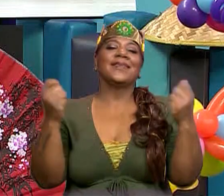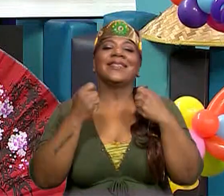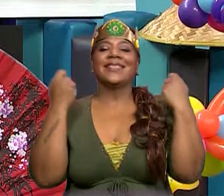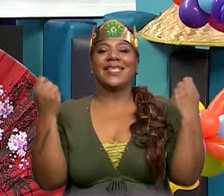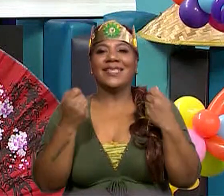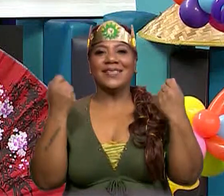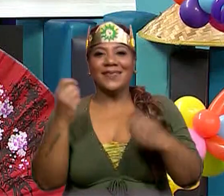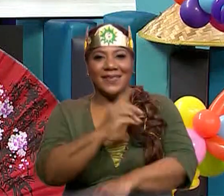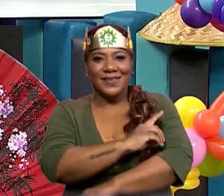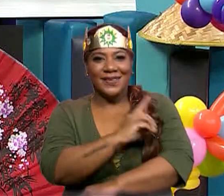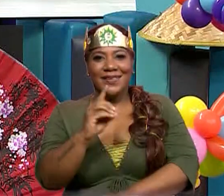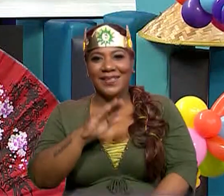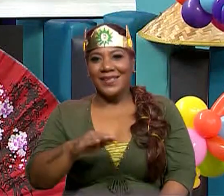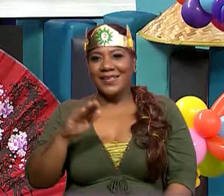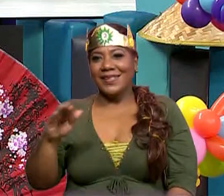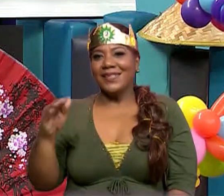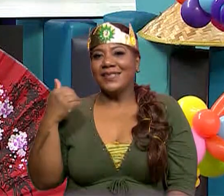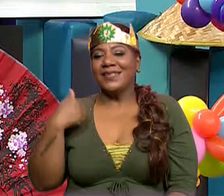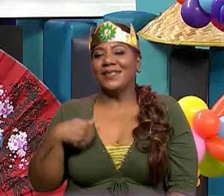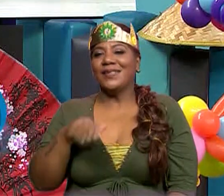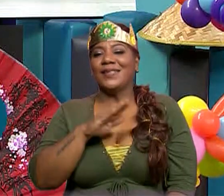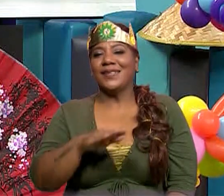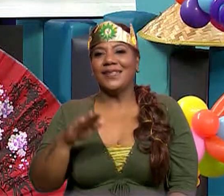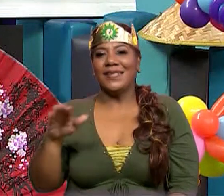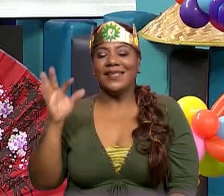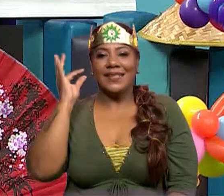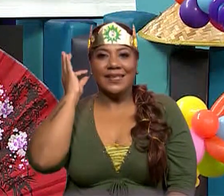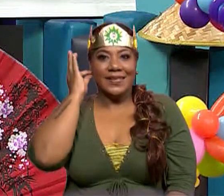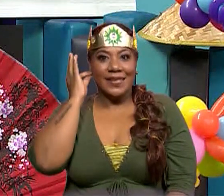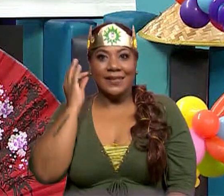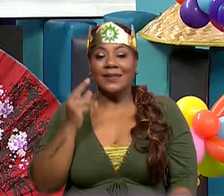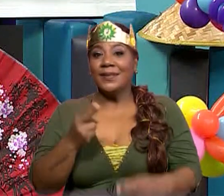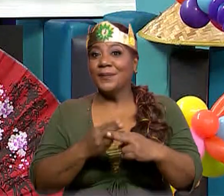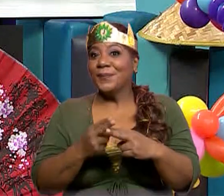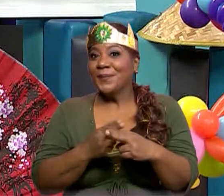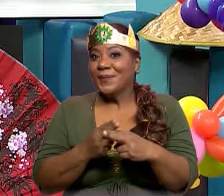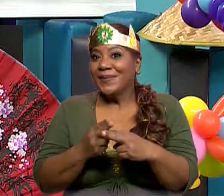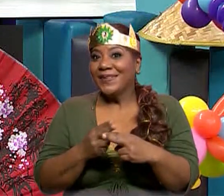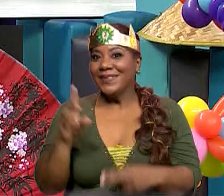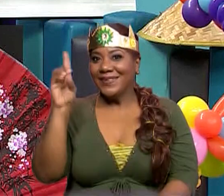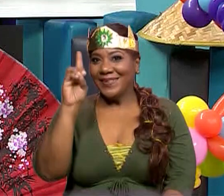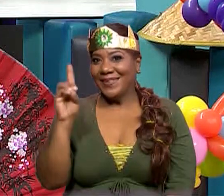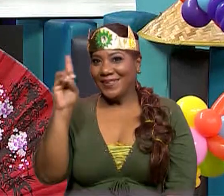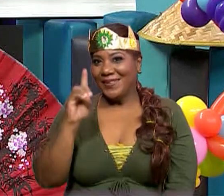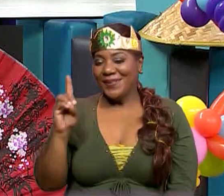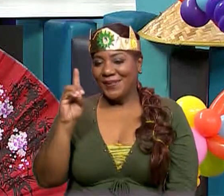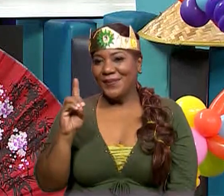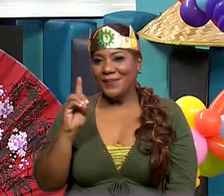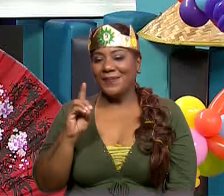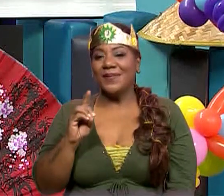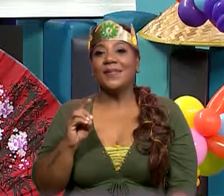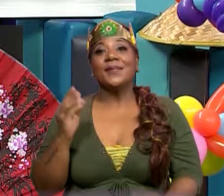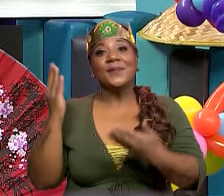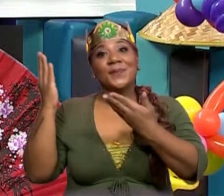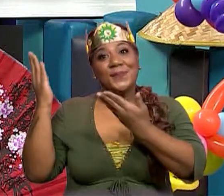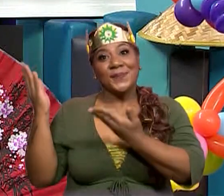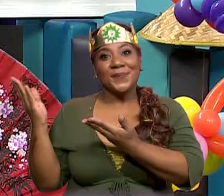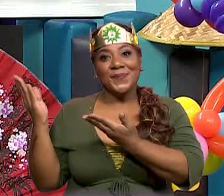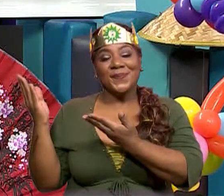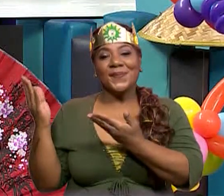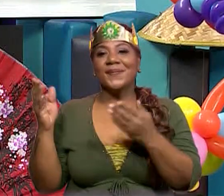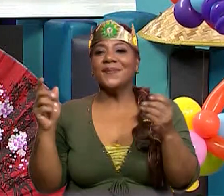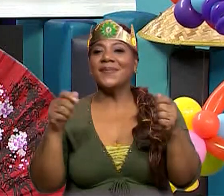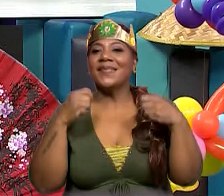Niña, una fecha muy importante para todos nosotros que será el próximo domingo. Entonces estamos vestidos así para poder